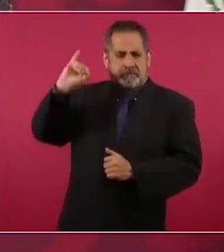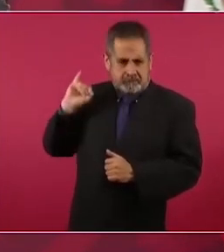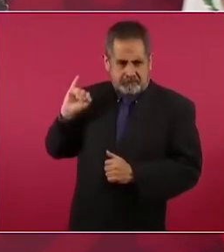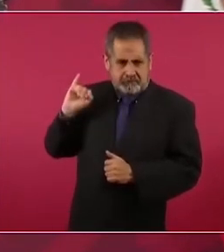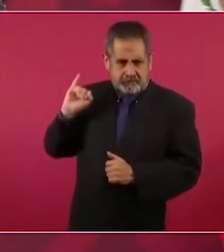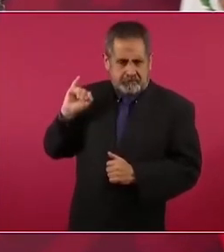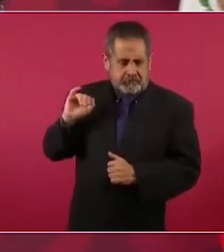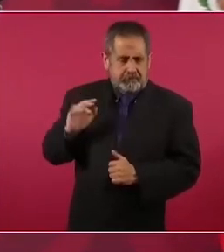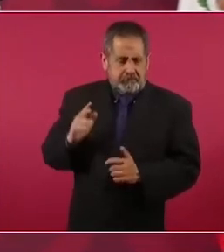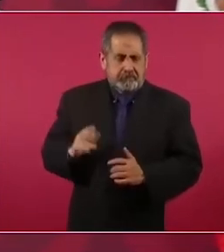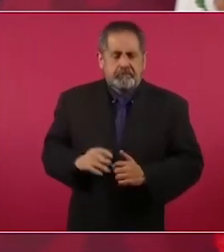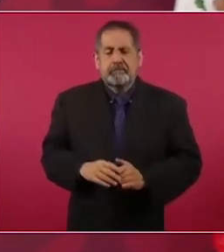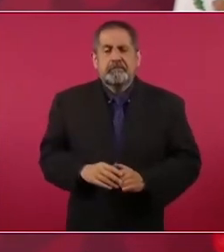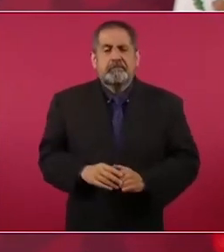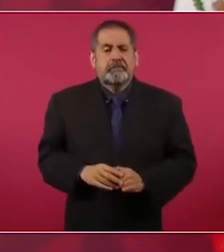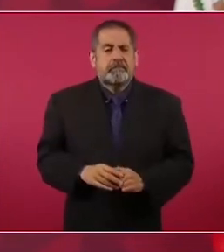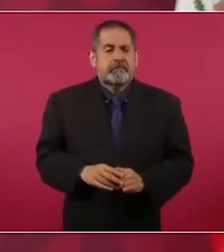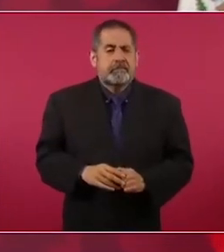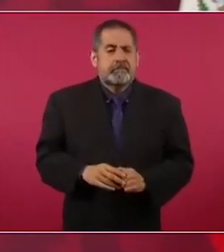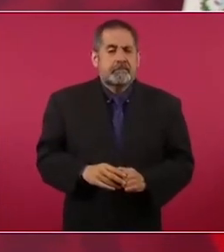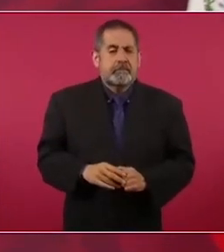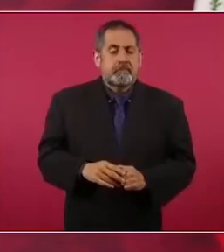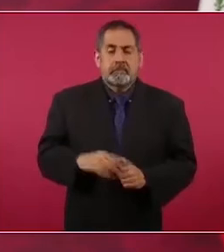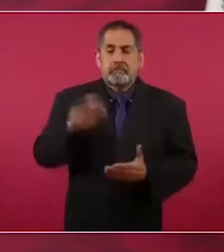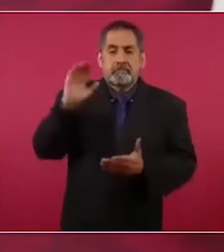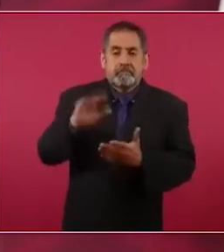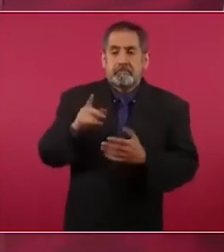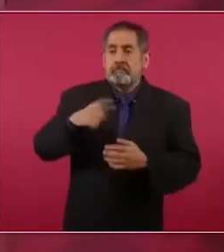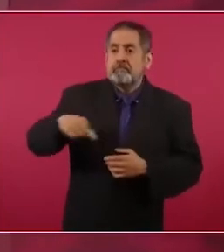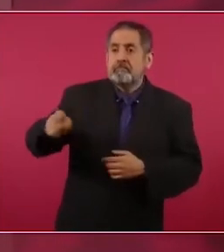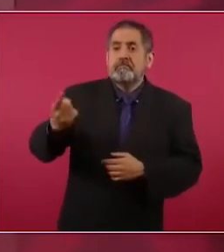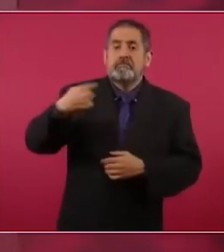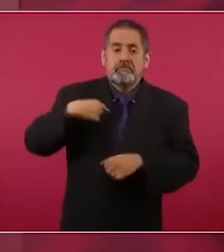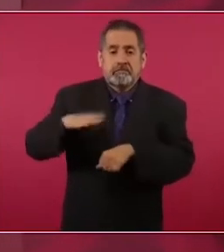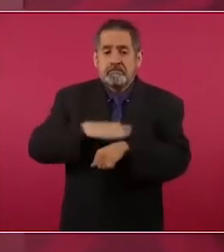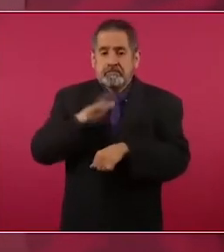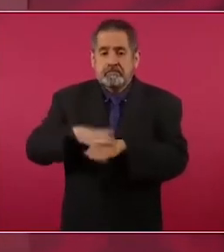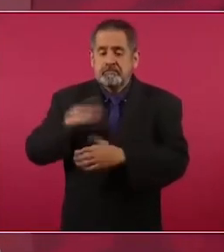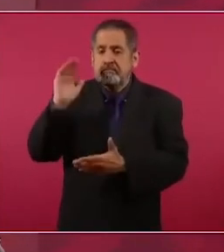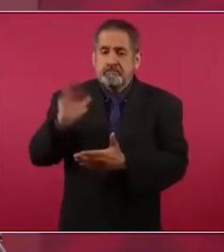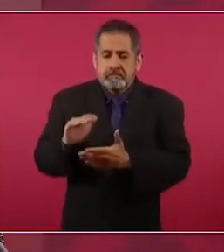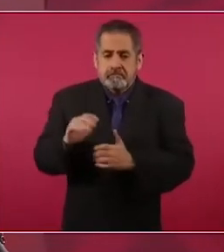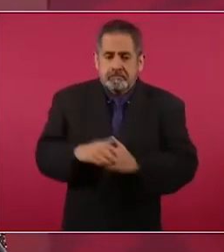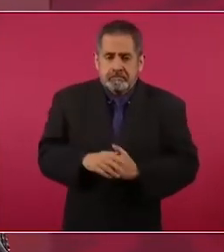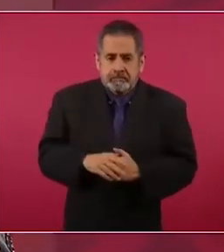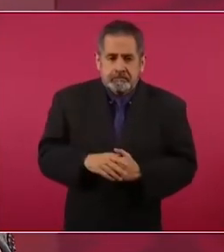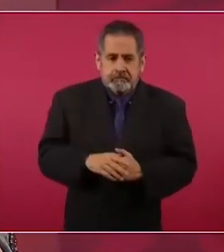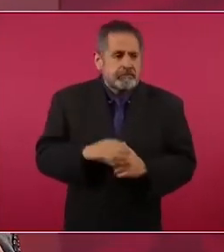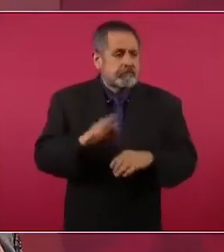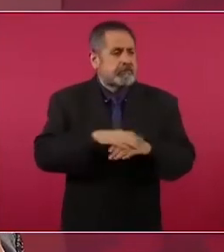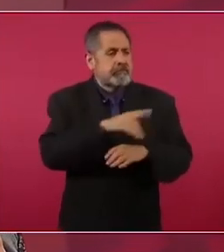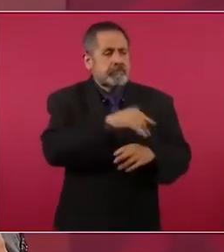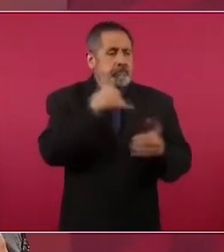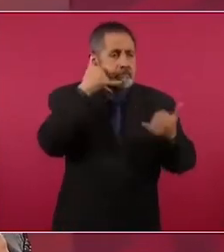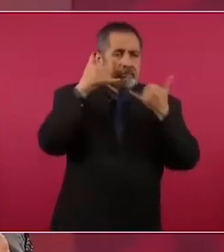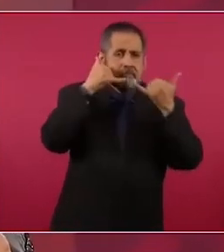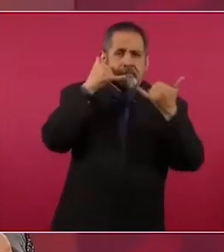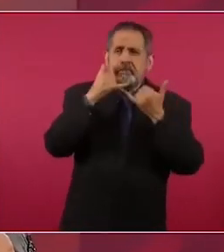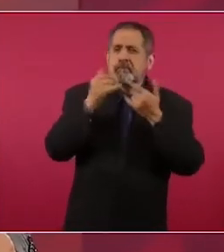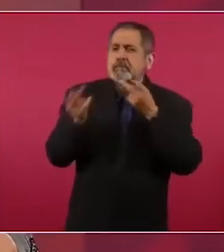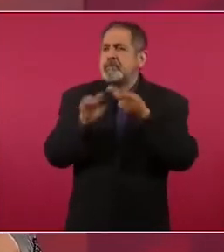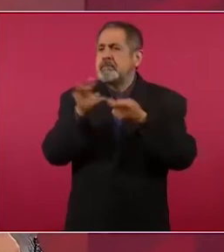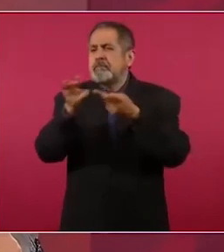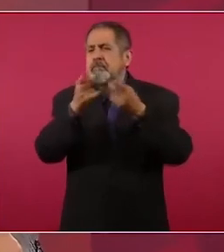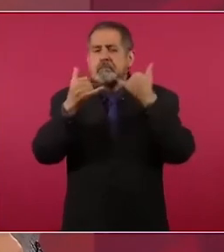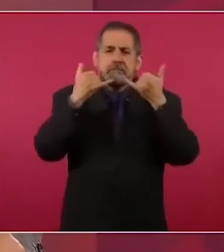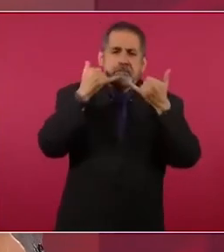entonces, bajé ahí, porque es una encuesta telefónica y seguramente